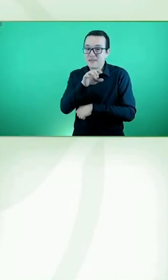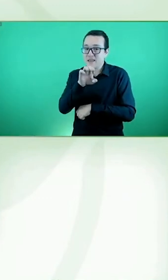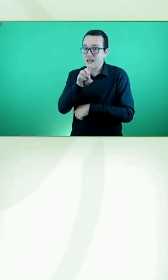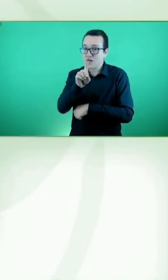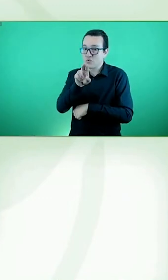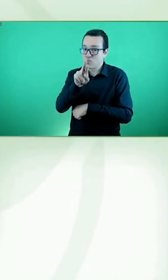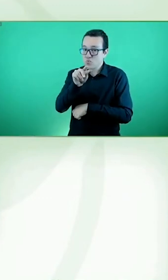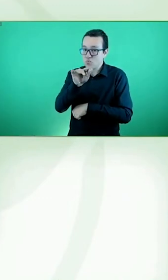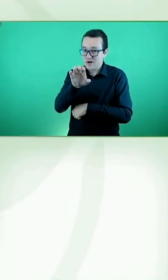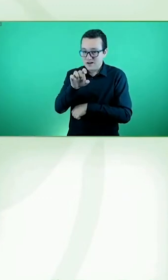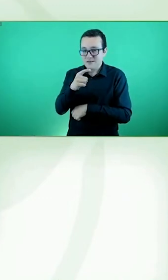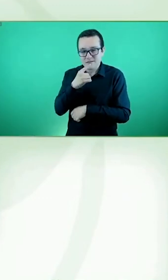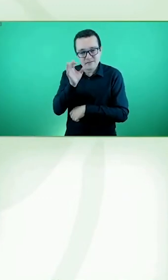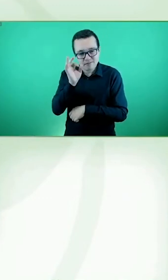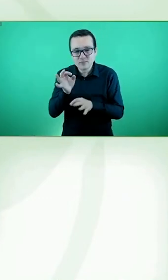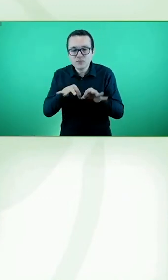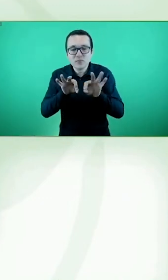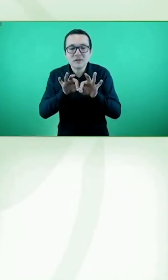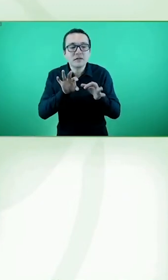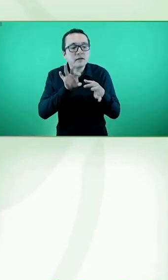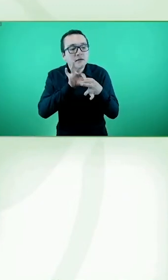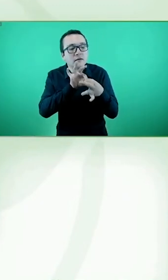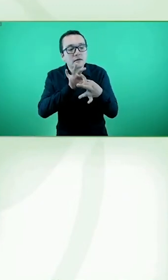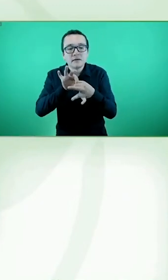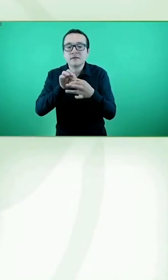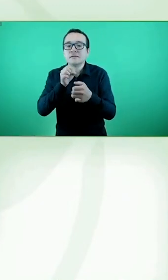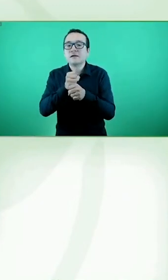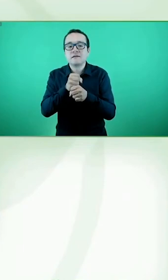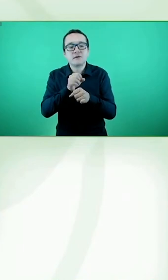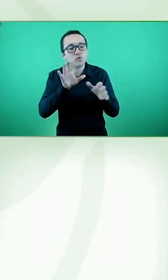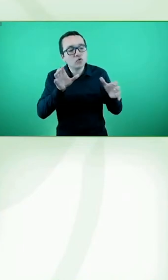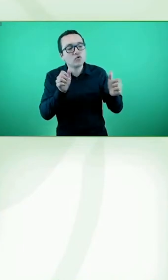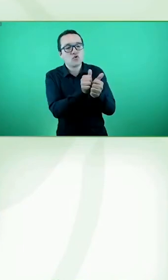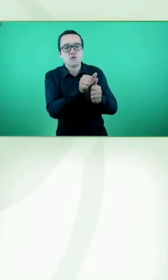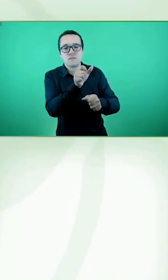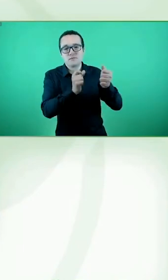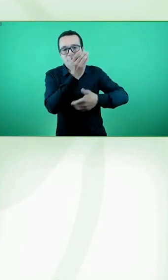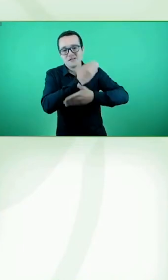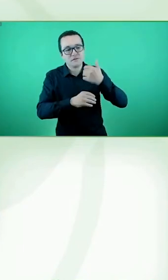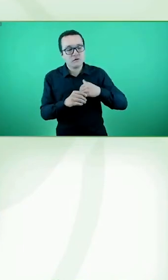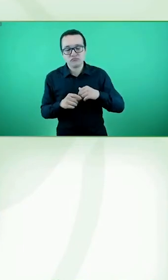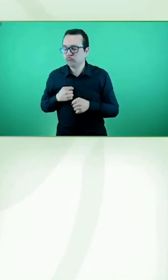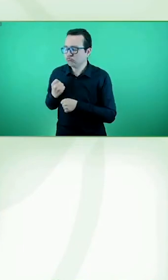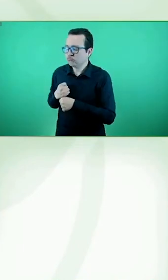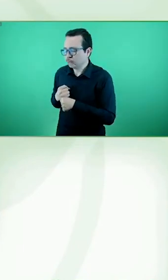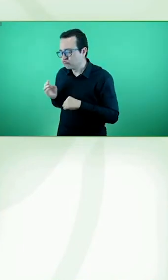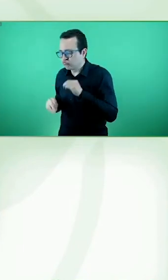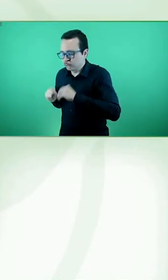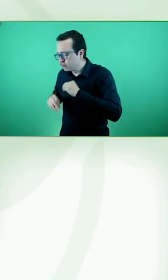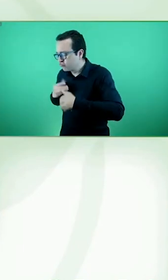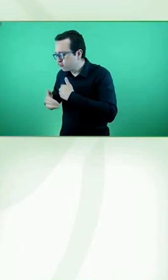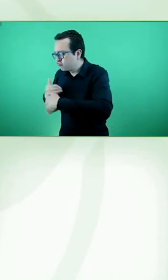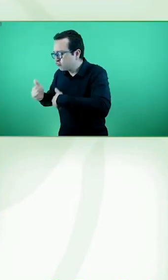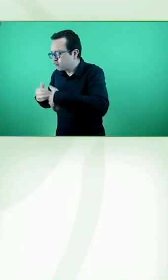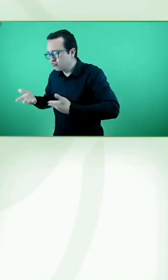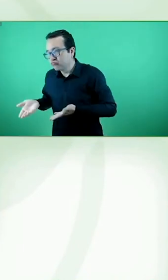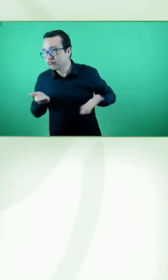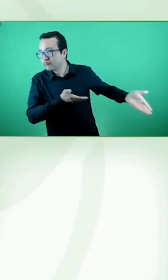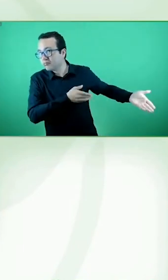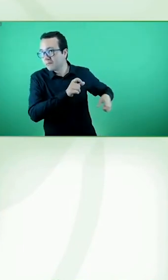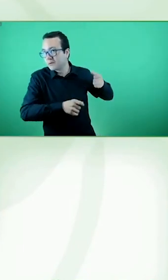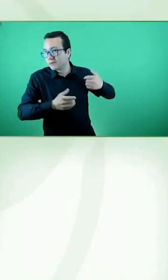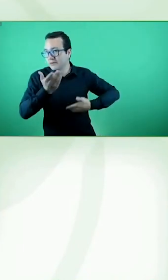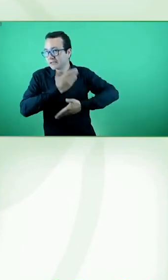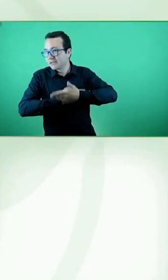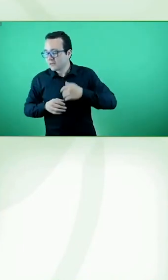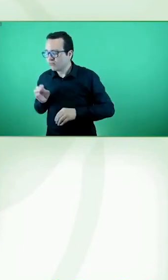trabajar con las propias personas con discapacidad en todo este proceso no podemos hacer productos para las personas con discapacidad sin las personas